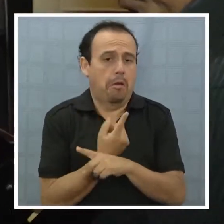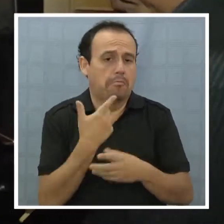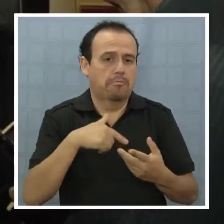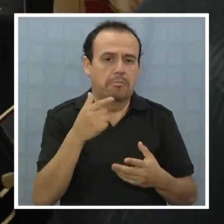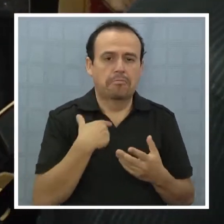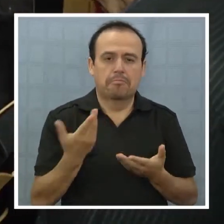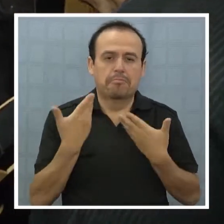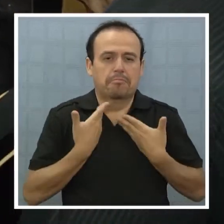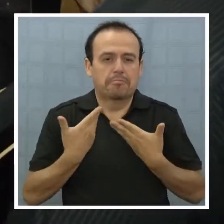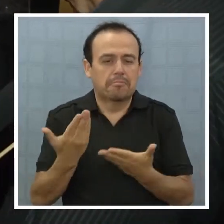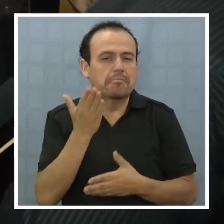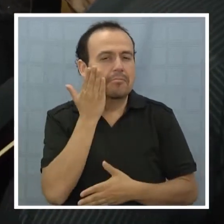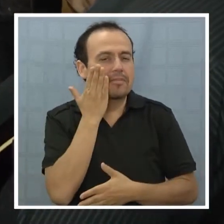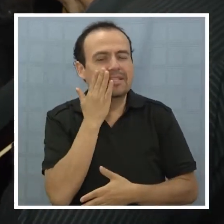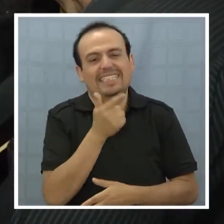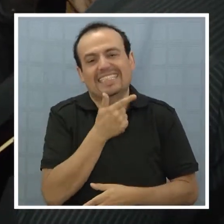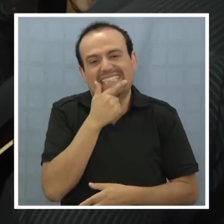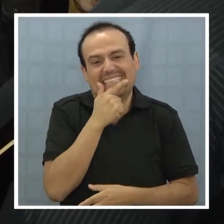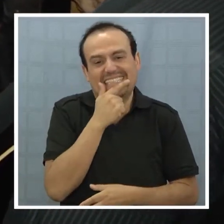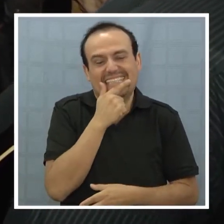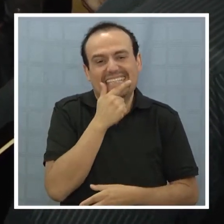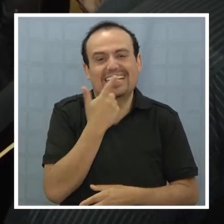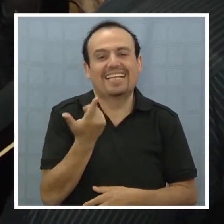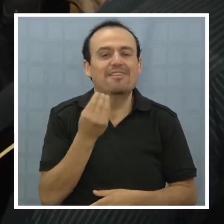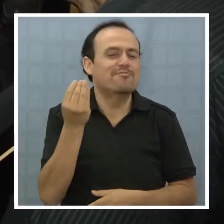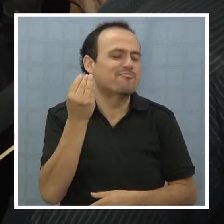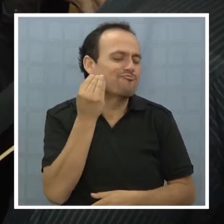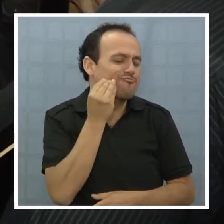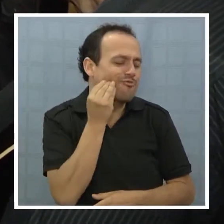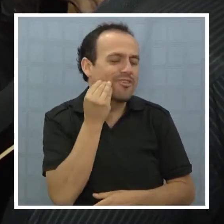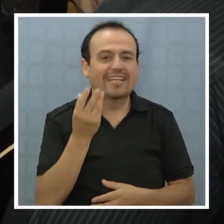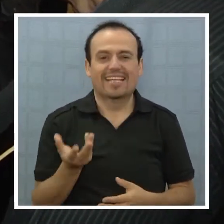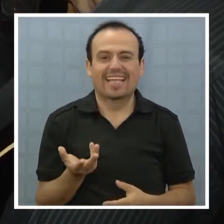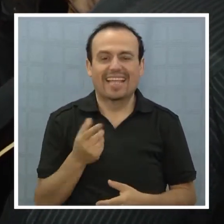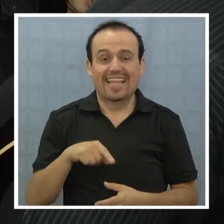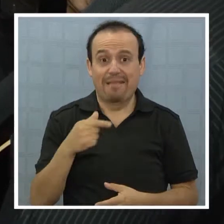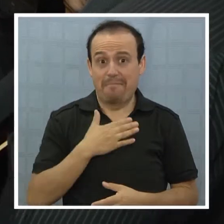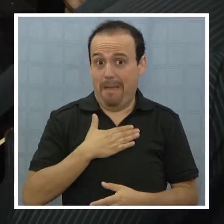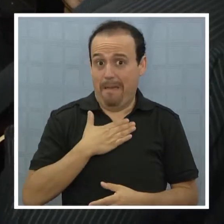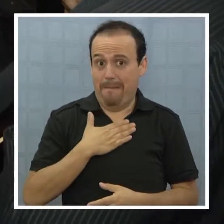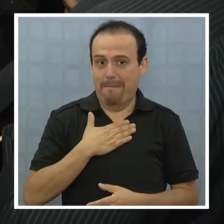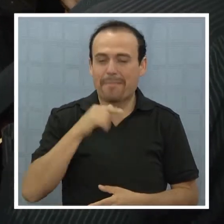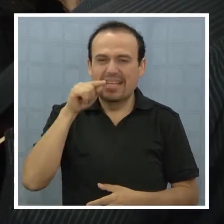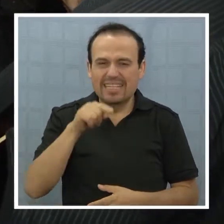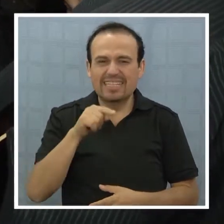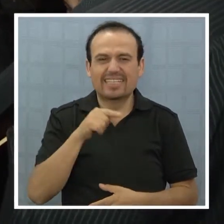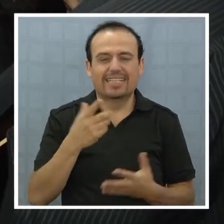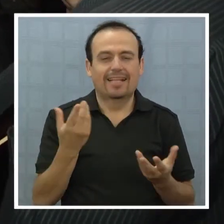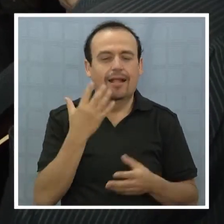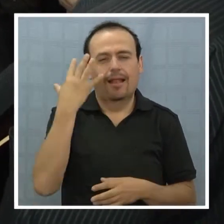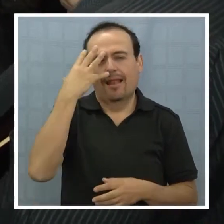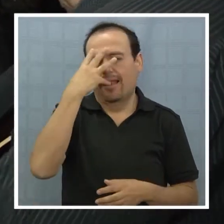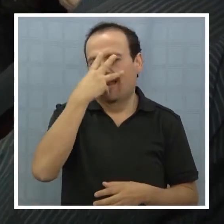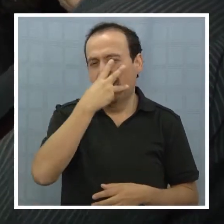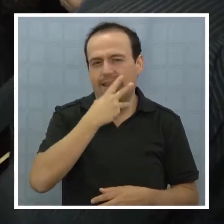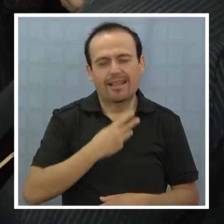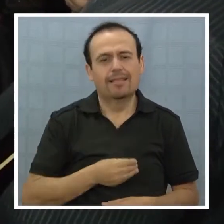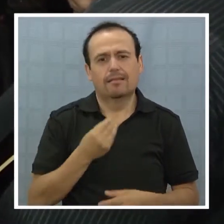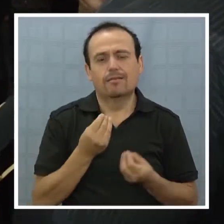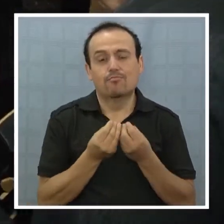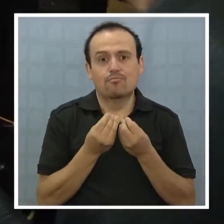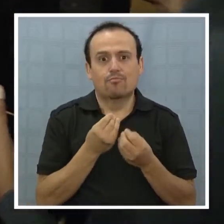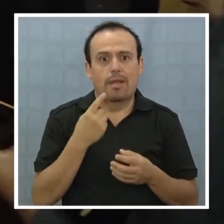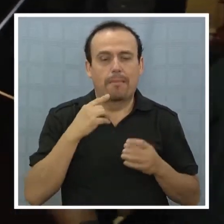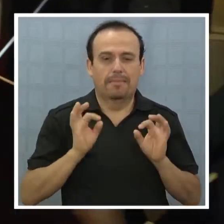me reciben todo con una sonrisa, con un beso. Entonces, para mí eso es demasiado lindo, demasiado grande.